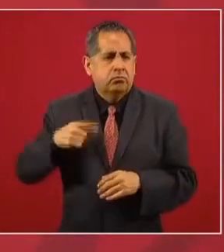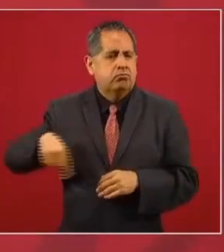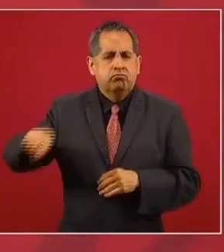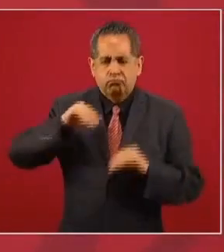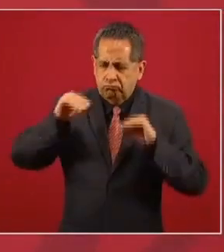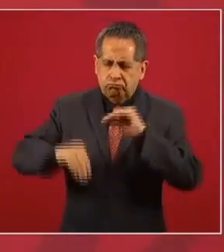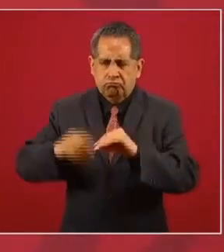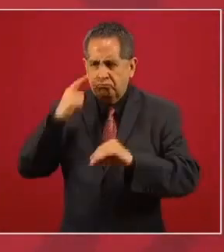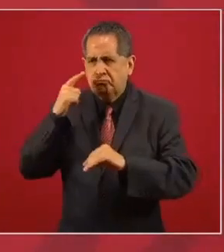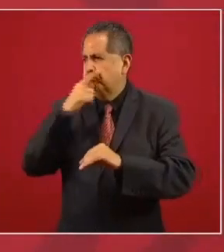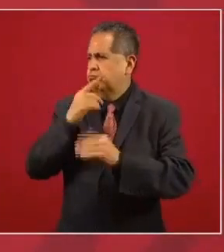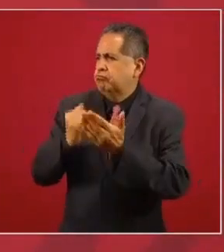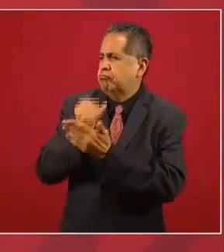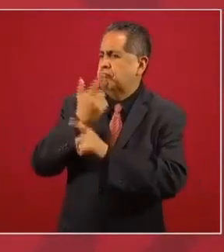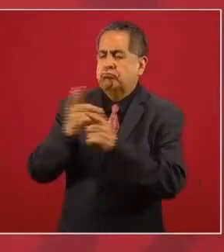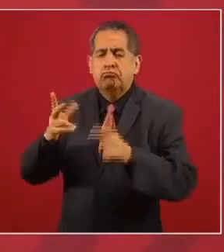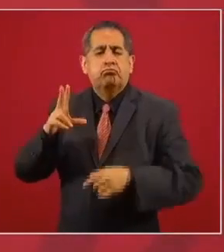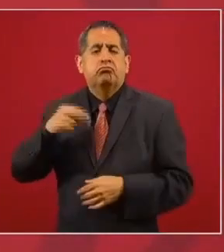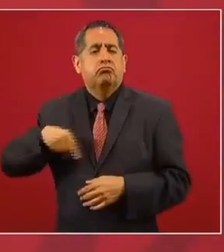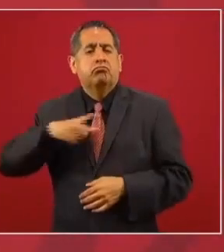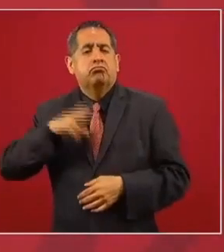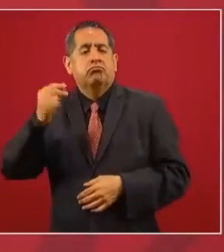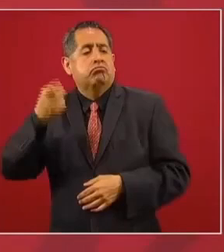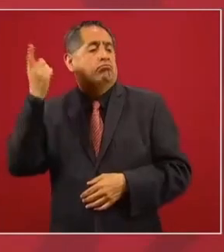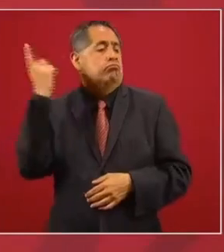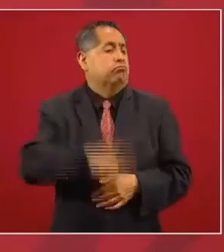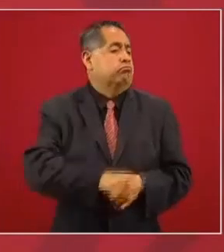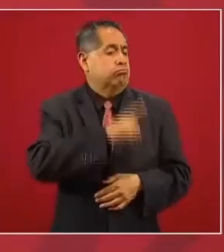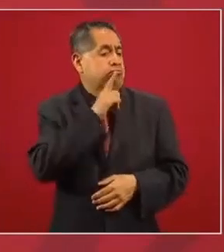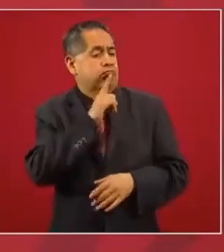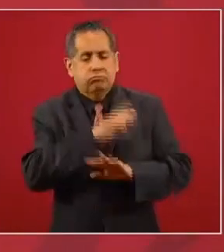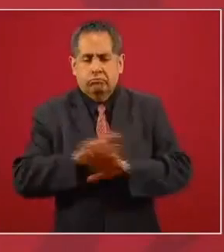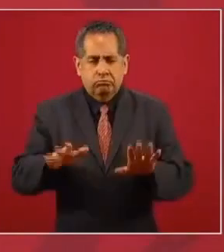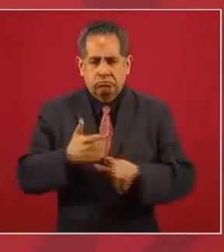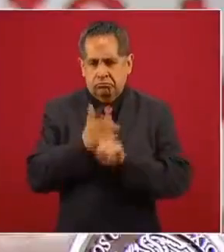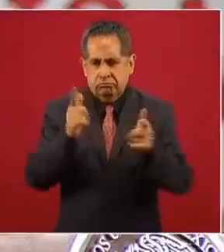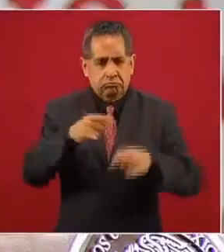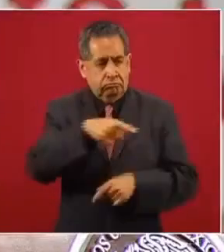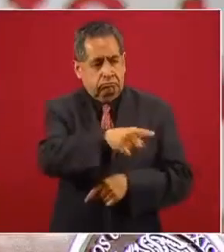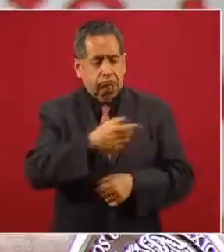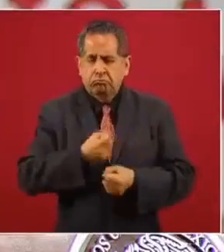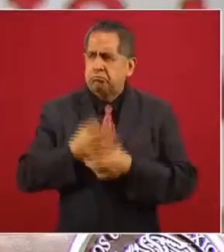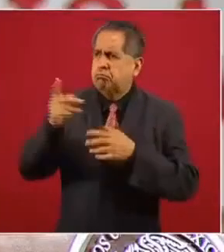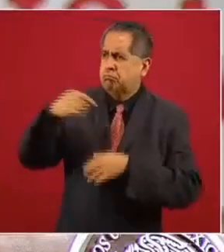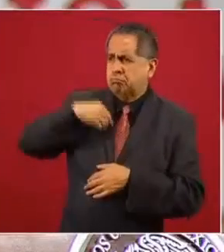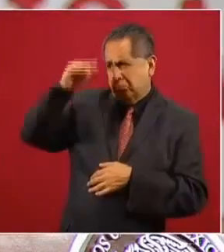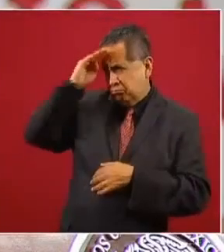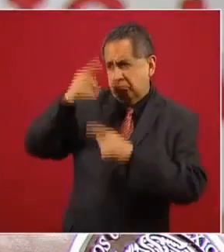auténtica democracia, no una dictadura, y se tiene que garantizar el derecho a disentir.